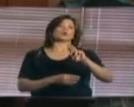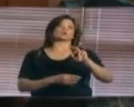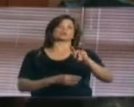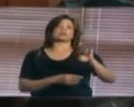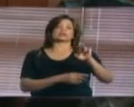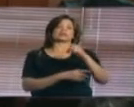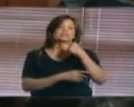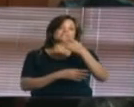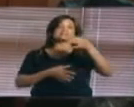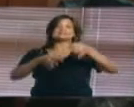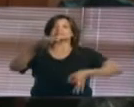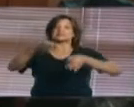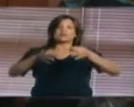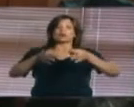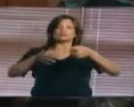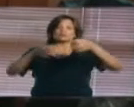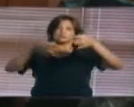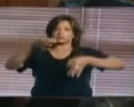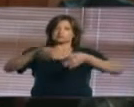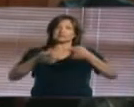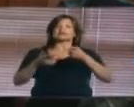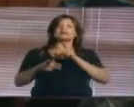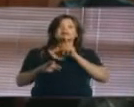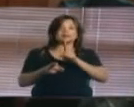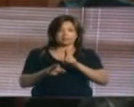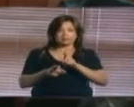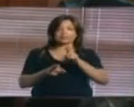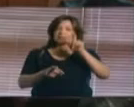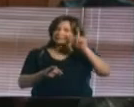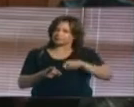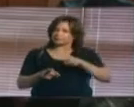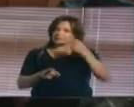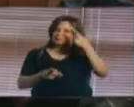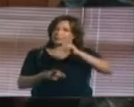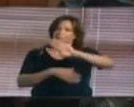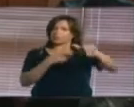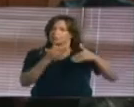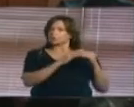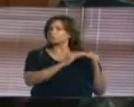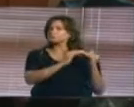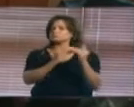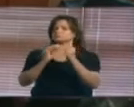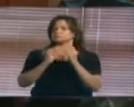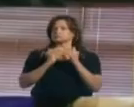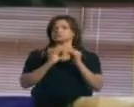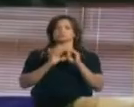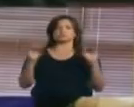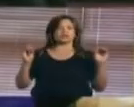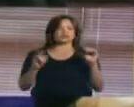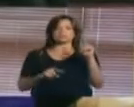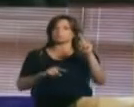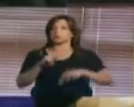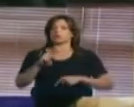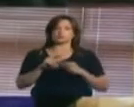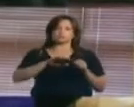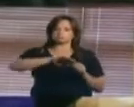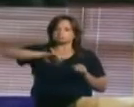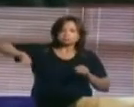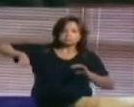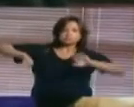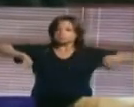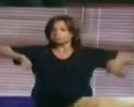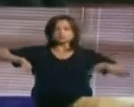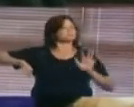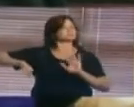Si la justicia existe, tiene que ser para todos. Nadie puede quedar excluido.